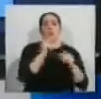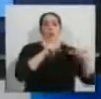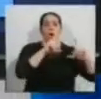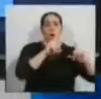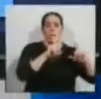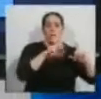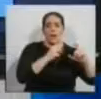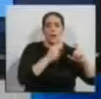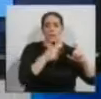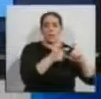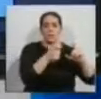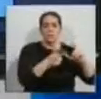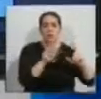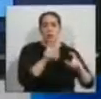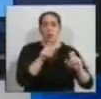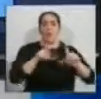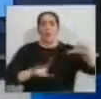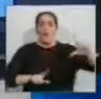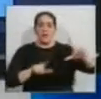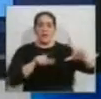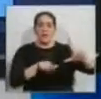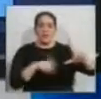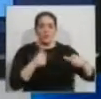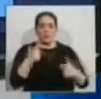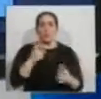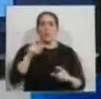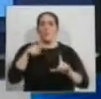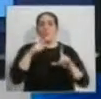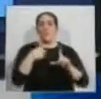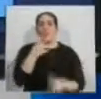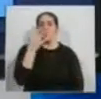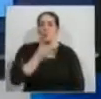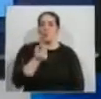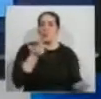o de la tableta, tener un video muy digno de publicar y de divertirnos.